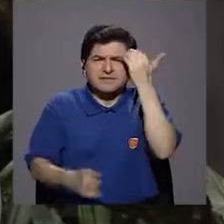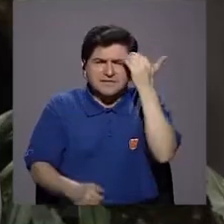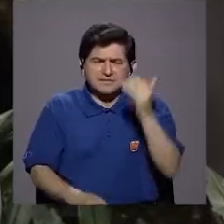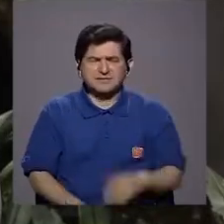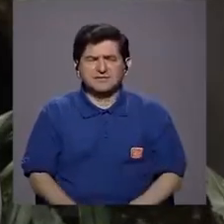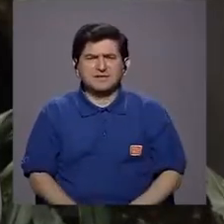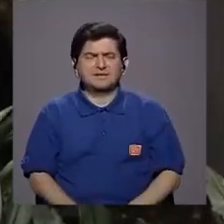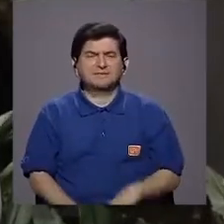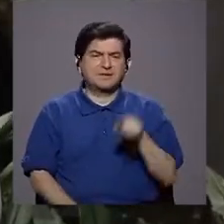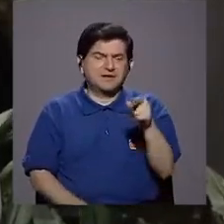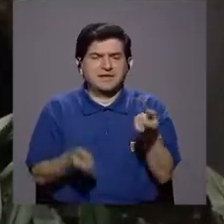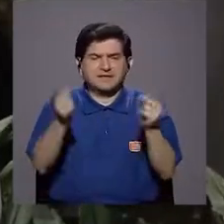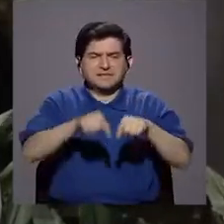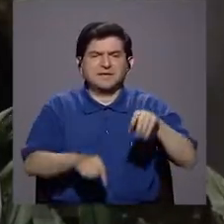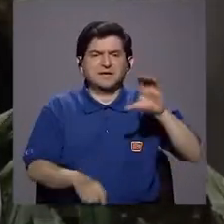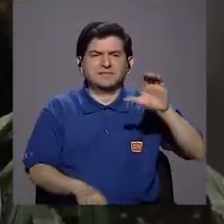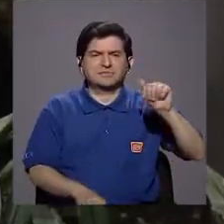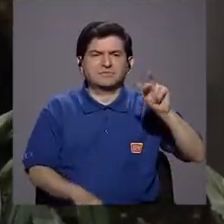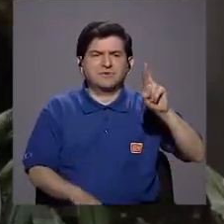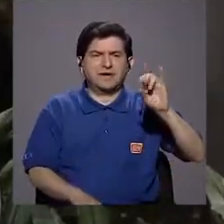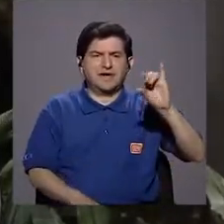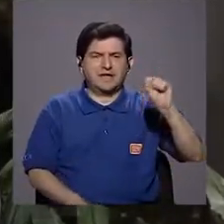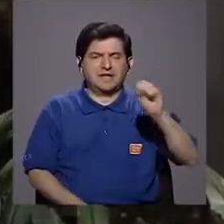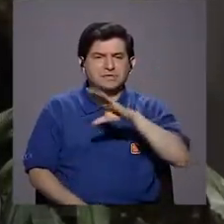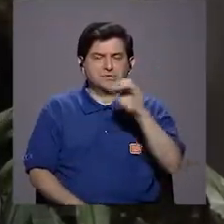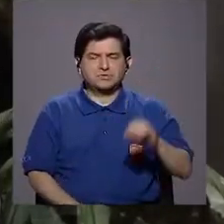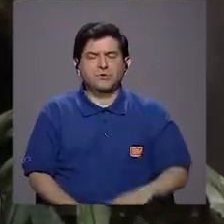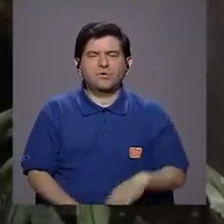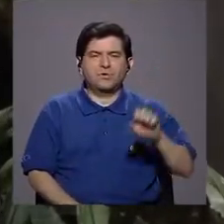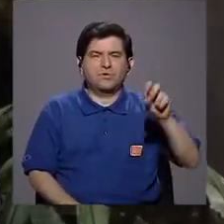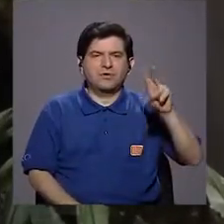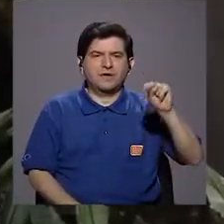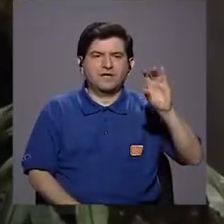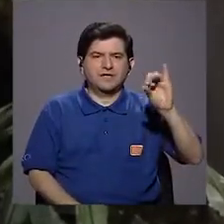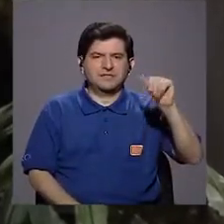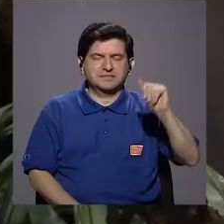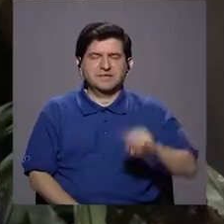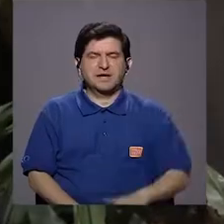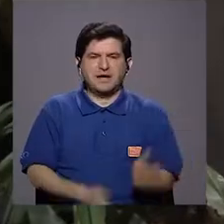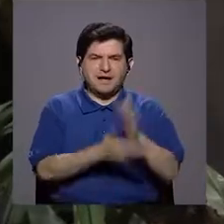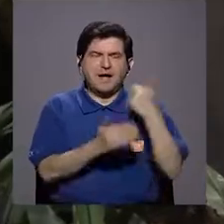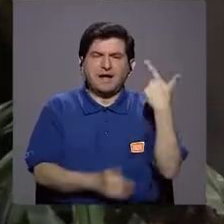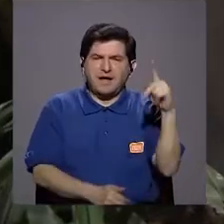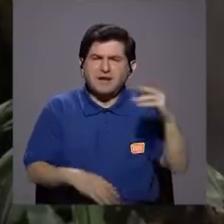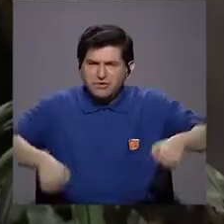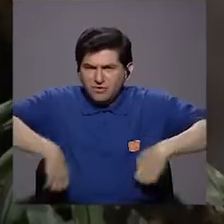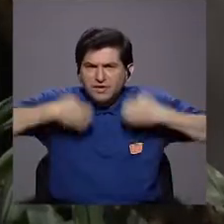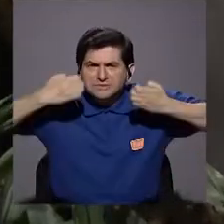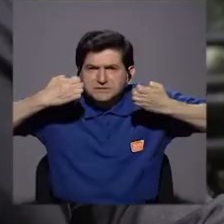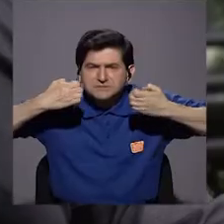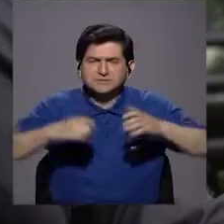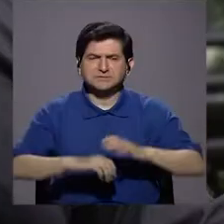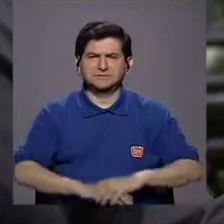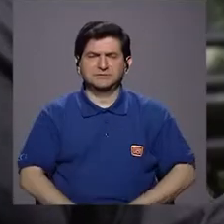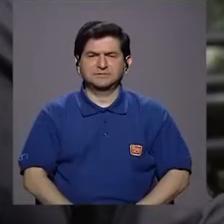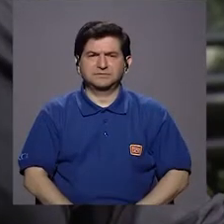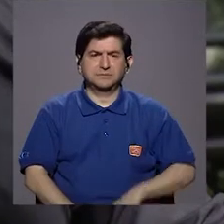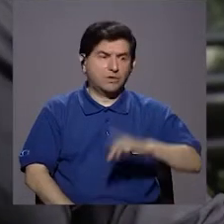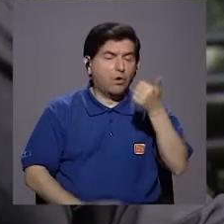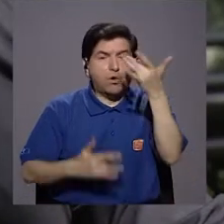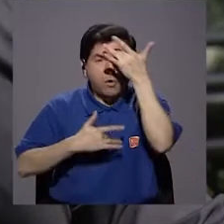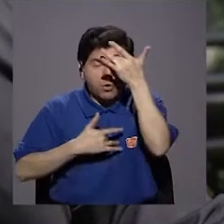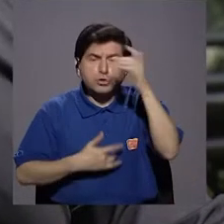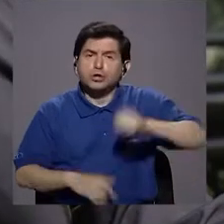ya sabemos, caries o encía, ¿hay algo en lo que yo me deba fijar como una cuestión de riesgo? Mira,